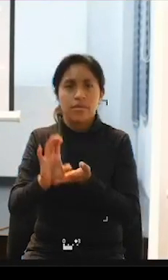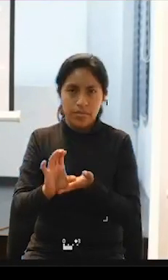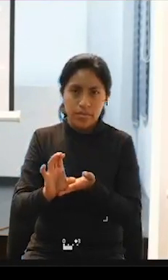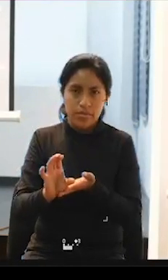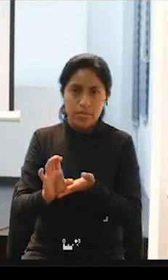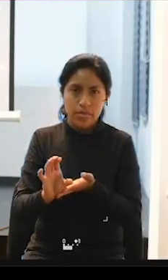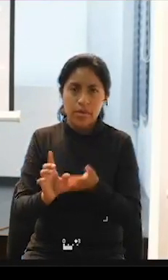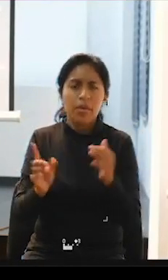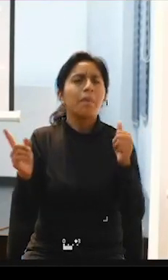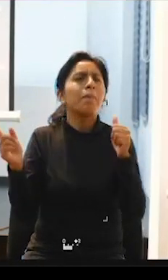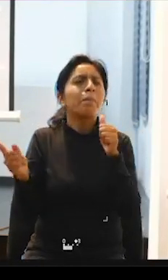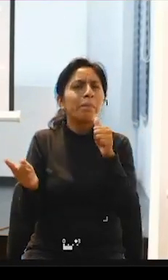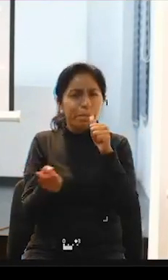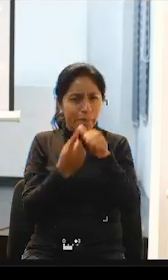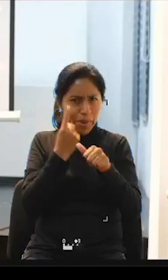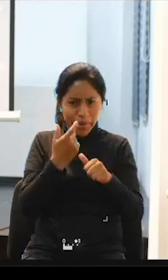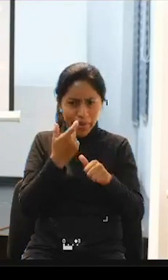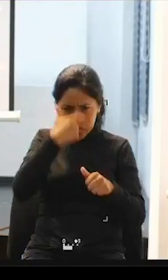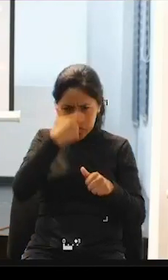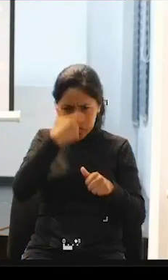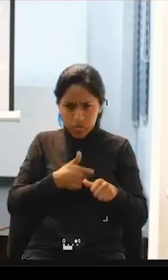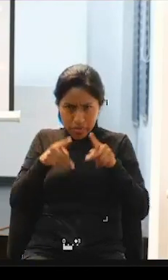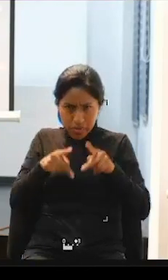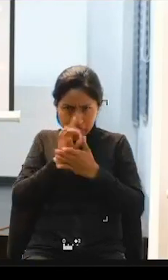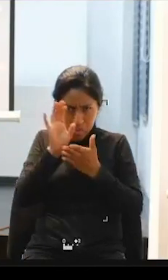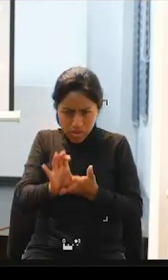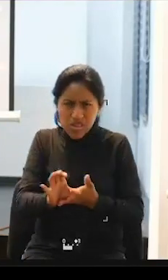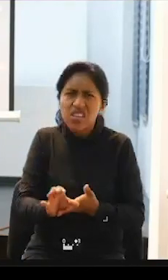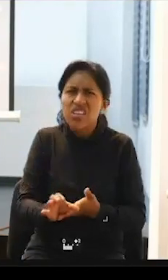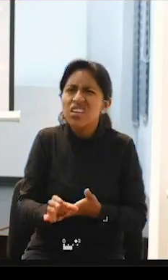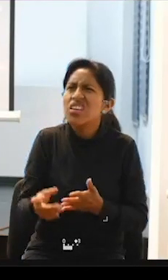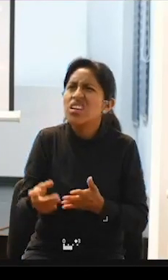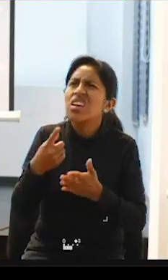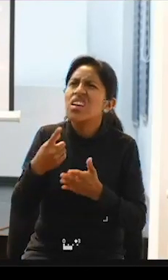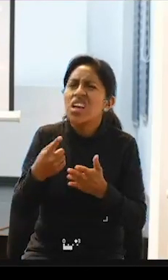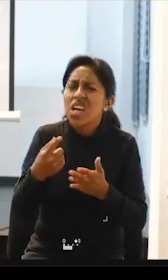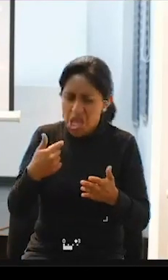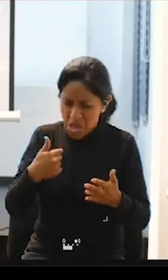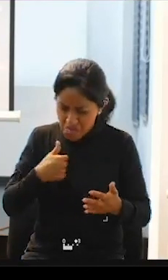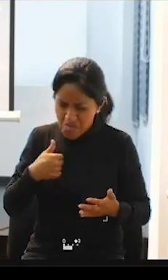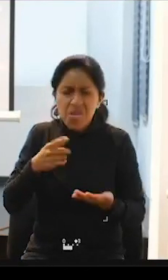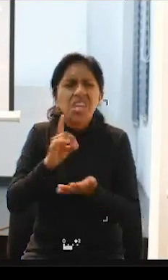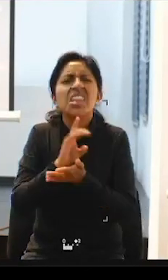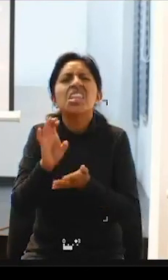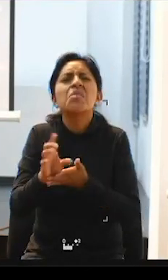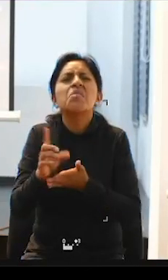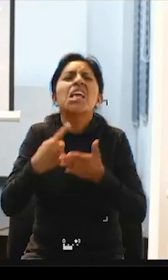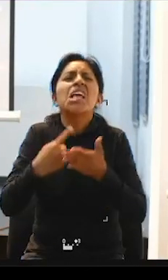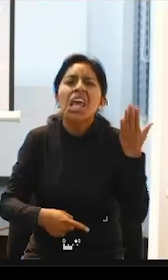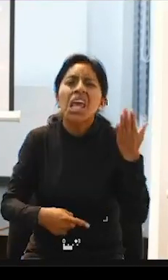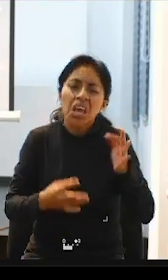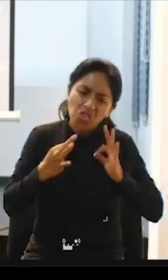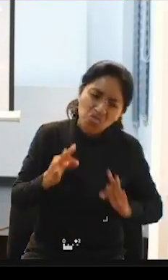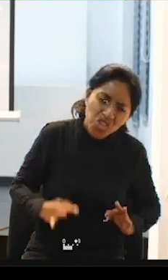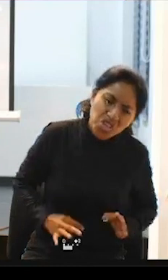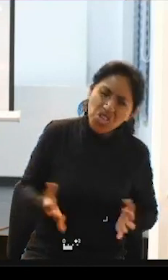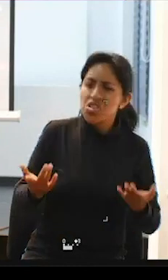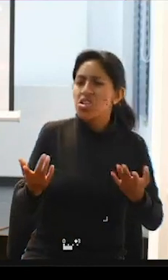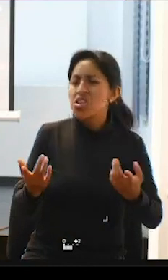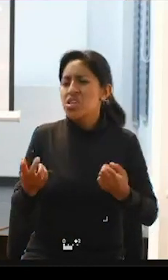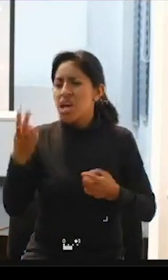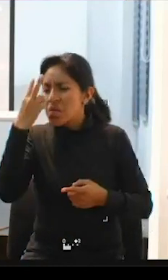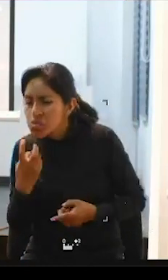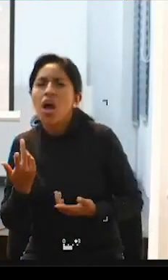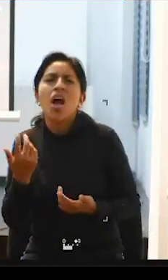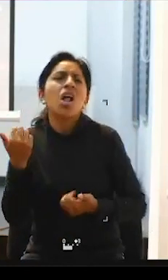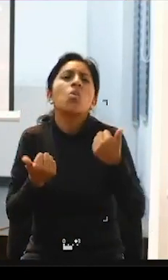primero que el usuario tiene que saber qué tiene qué se llama su discapacidad en qué consiste qué consecuencias hay